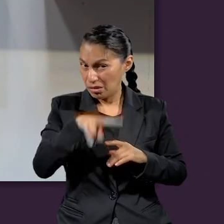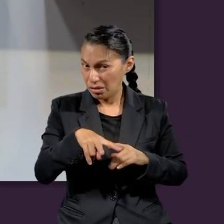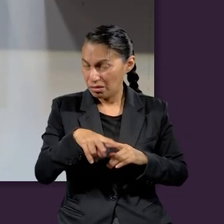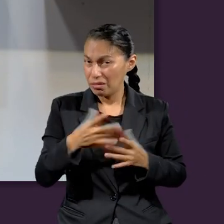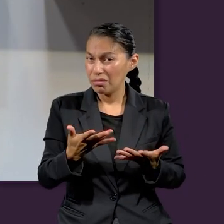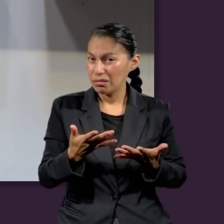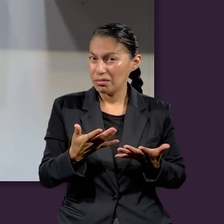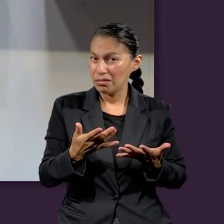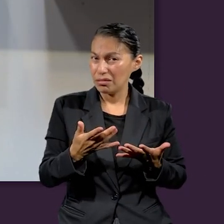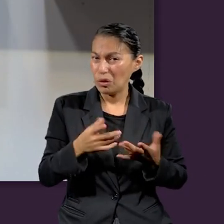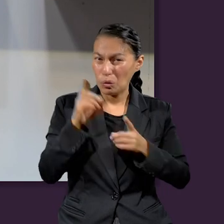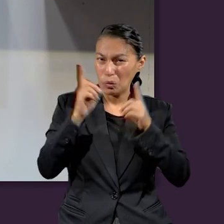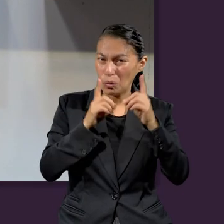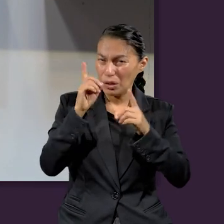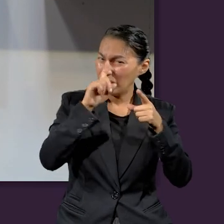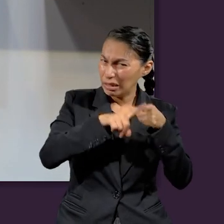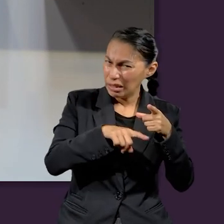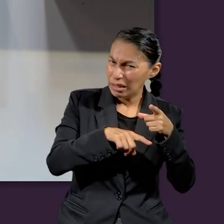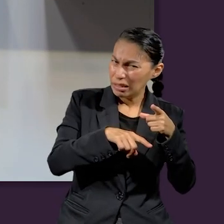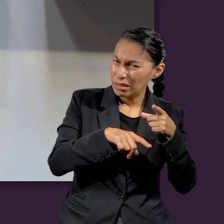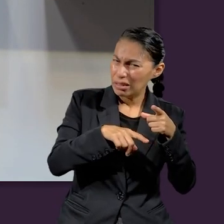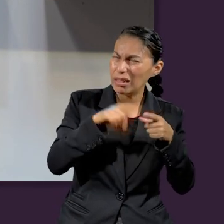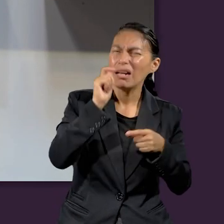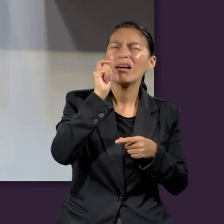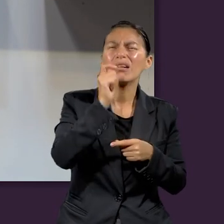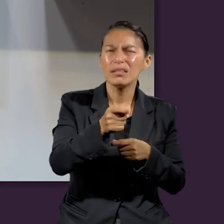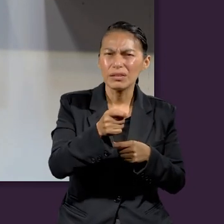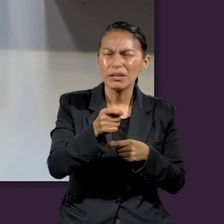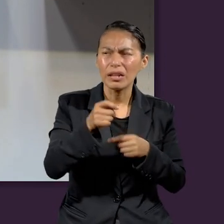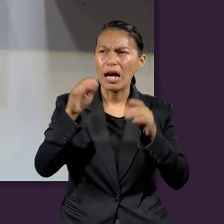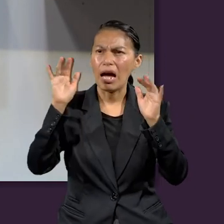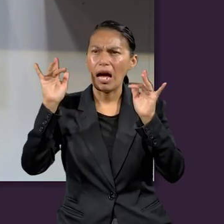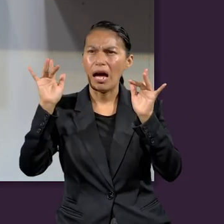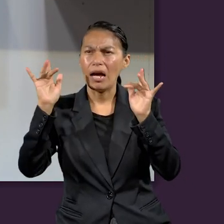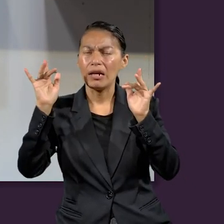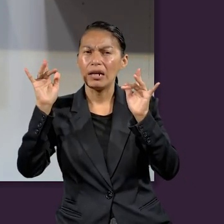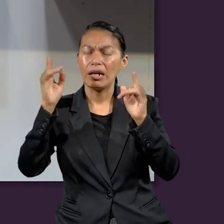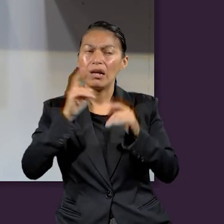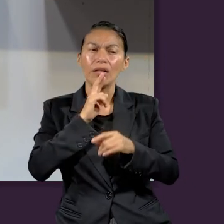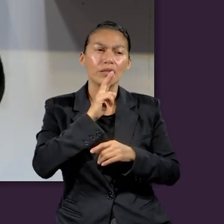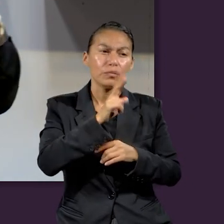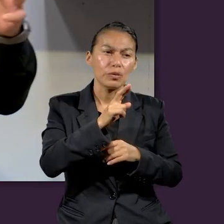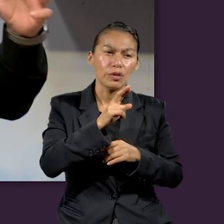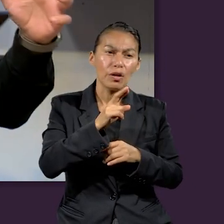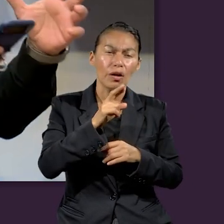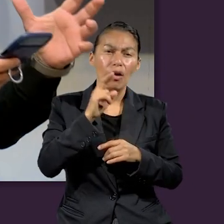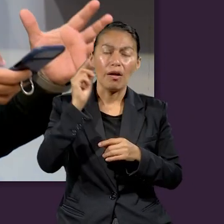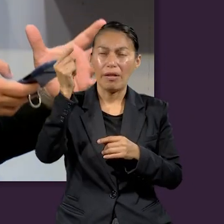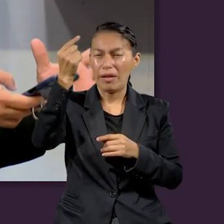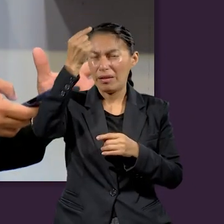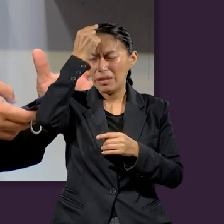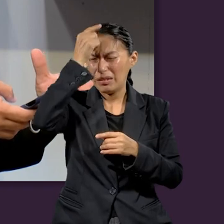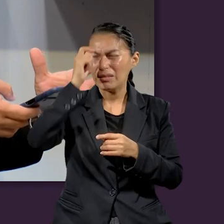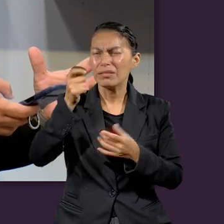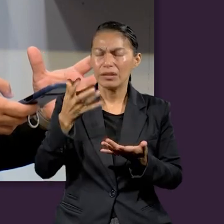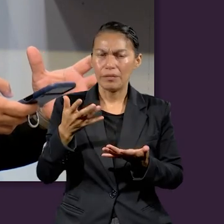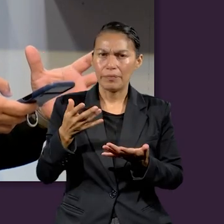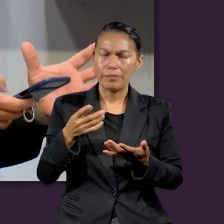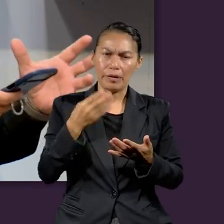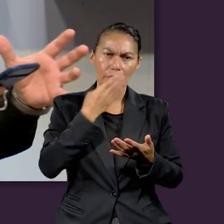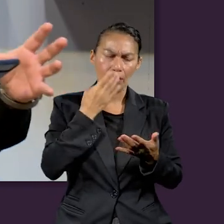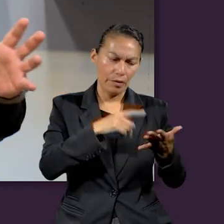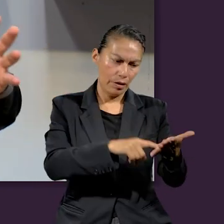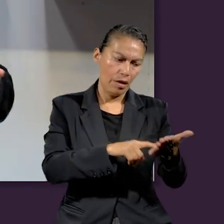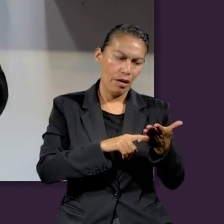¿cuál es la relevancia de esa respuesta del ángel a la súplica de Daniel? Porque entendemos que la profecía está en el 8.14.